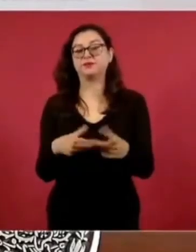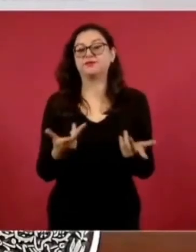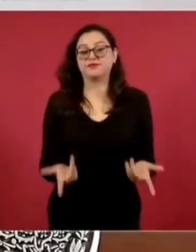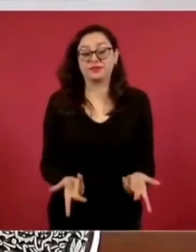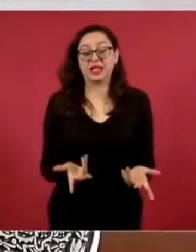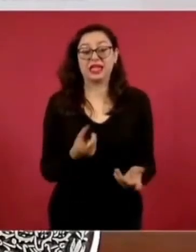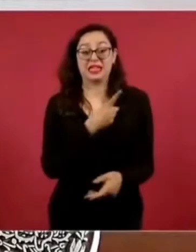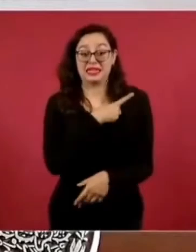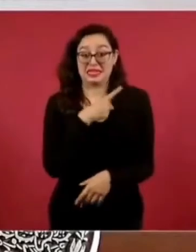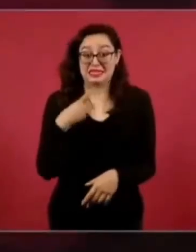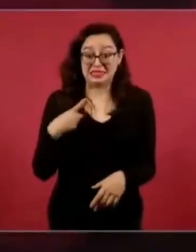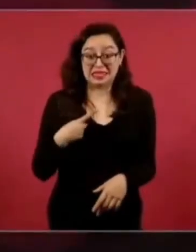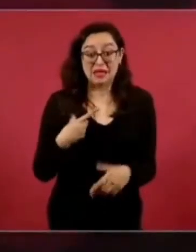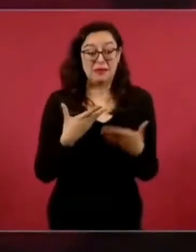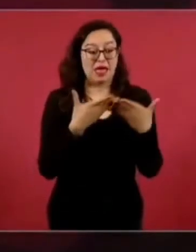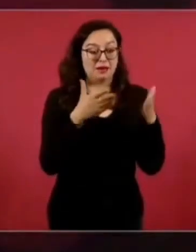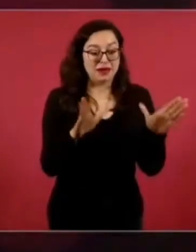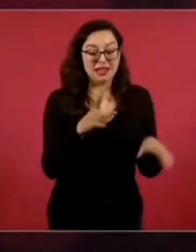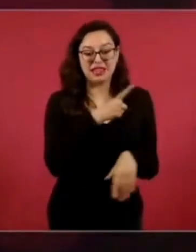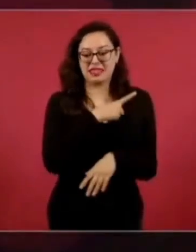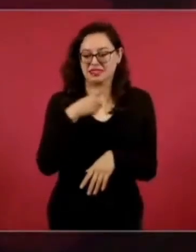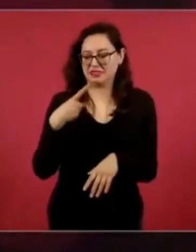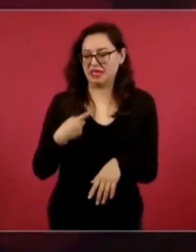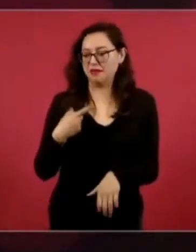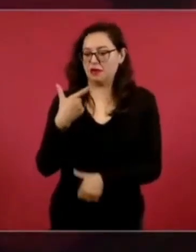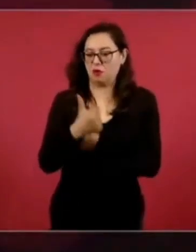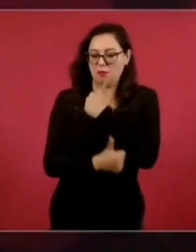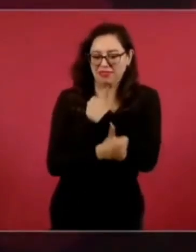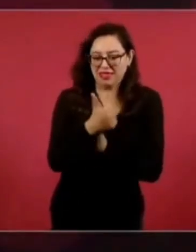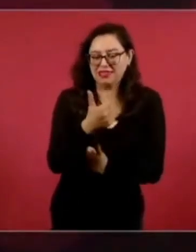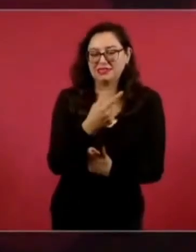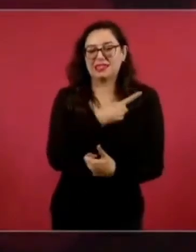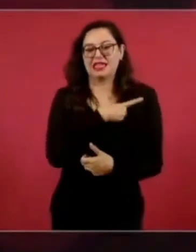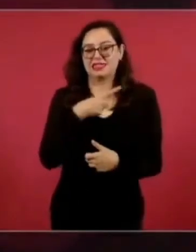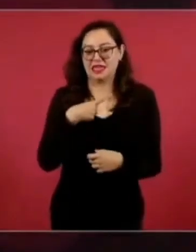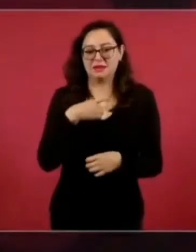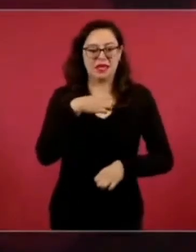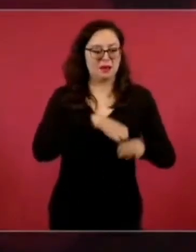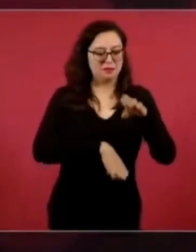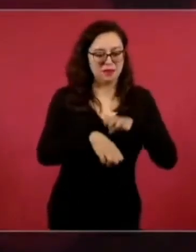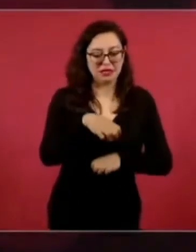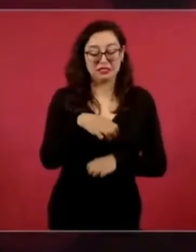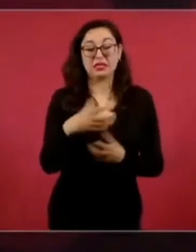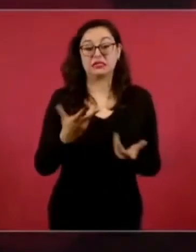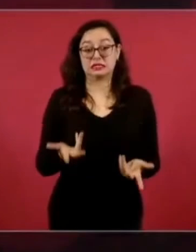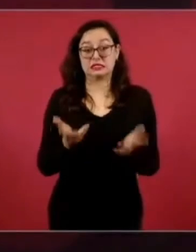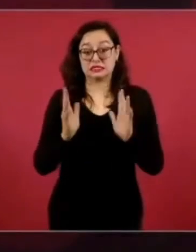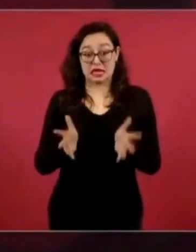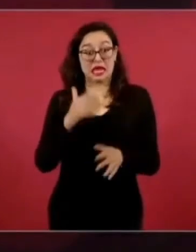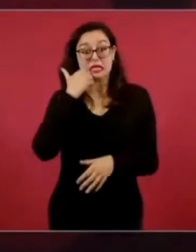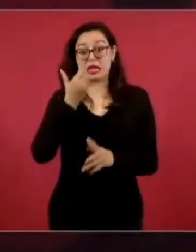eso sí escuché que lo dijo, que quiere licitar desde este año